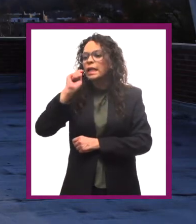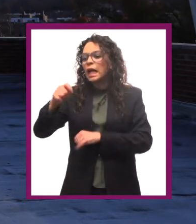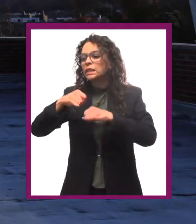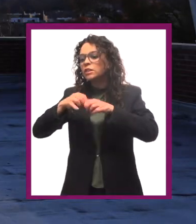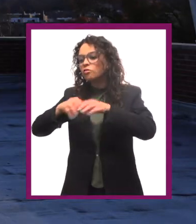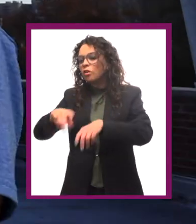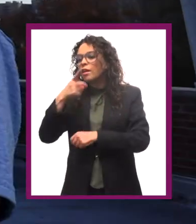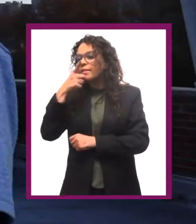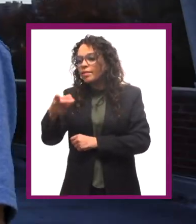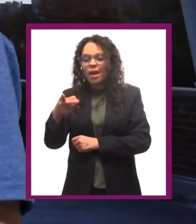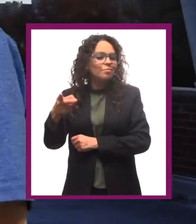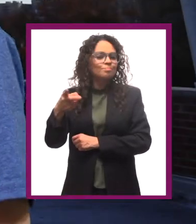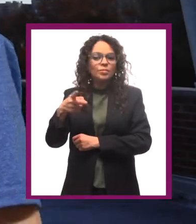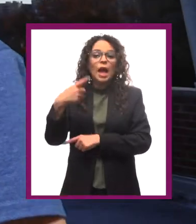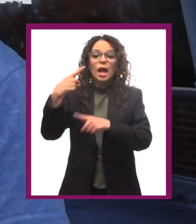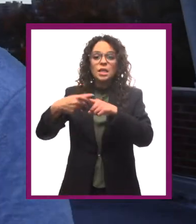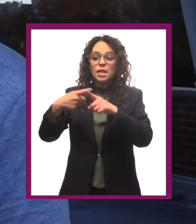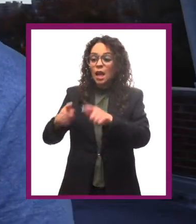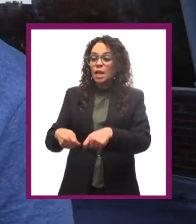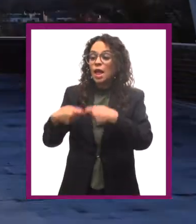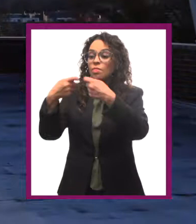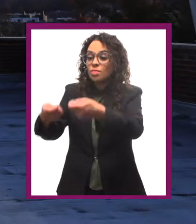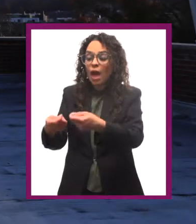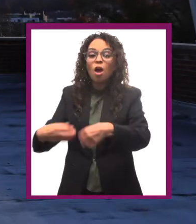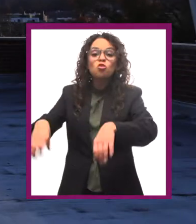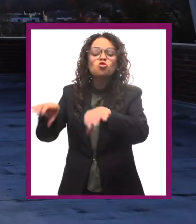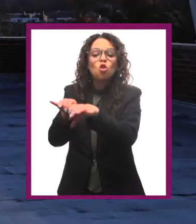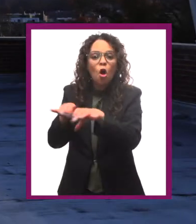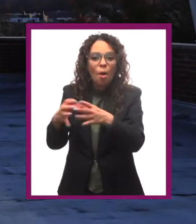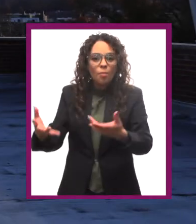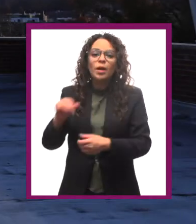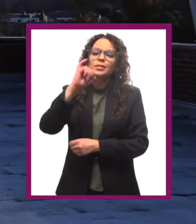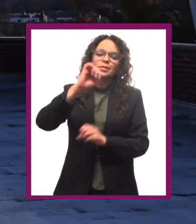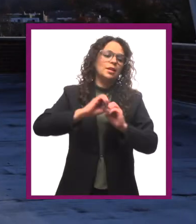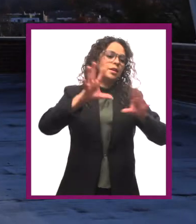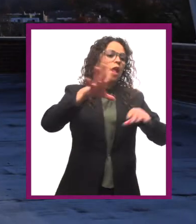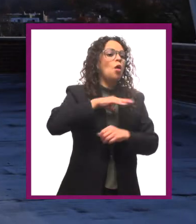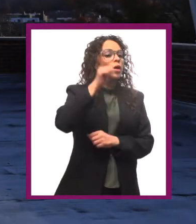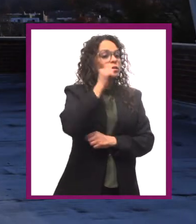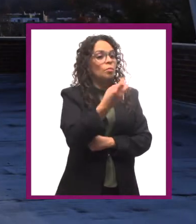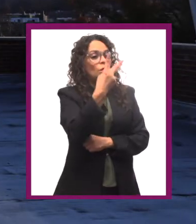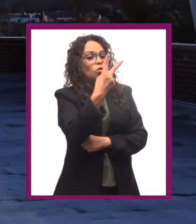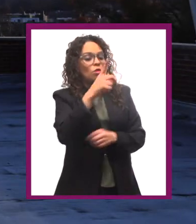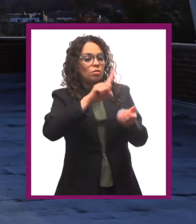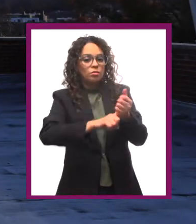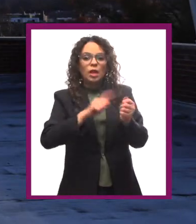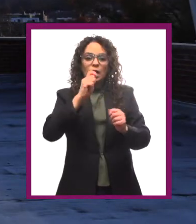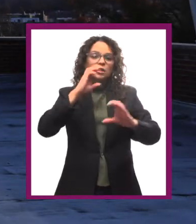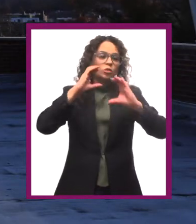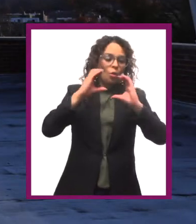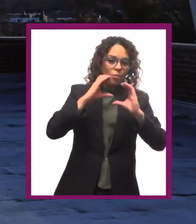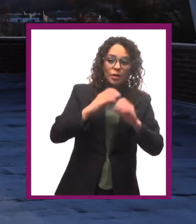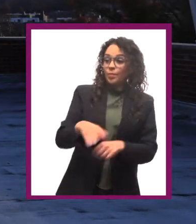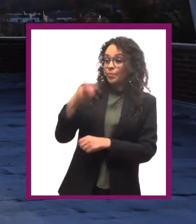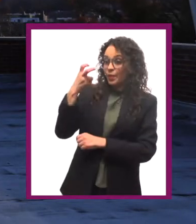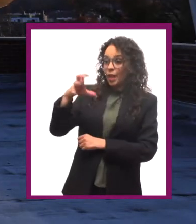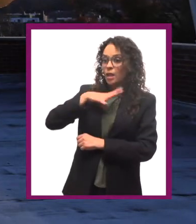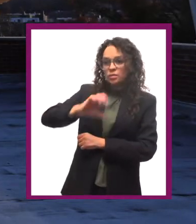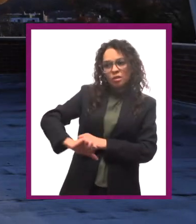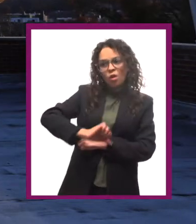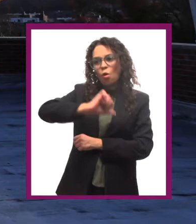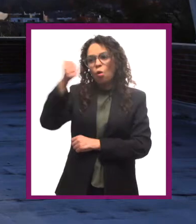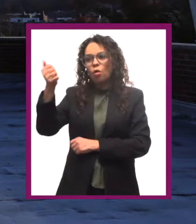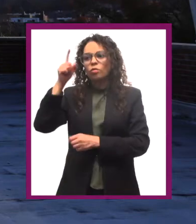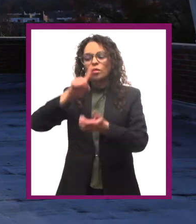también de quién lo recibe y cómo. Claro, siempre hay dos lados en la comunicación. Y aquí es donde entra otro